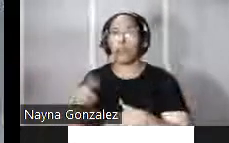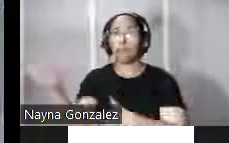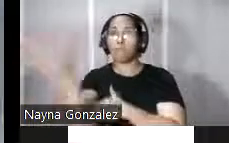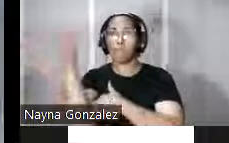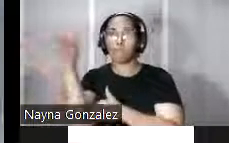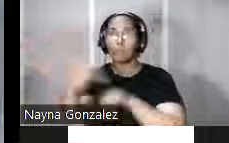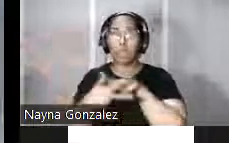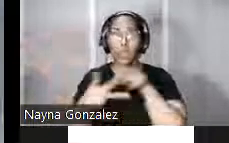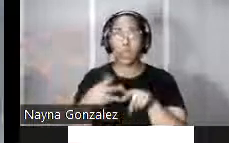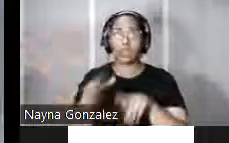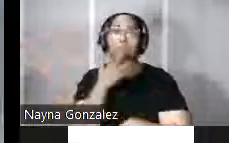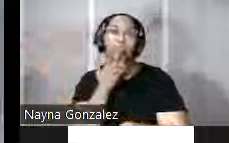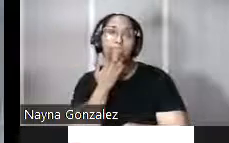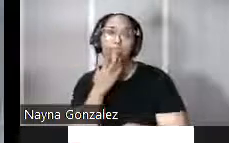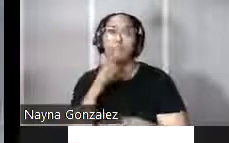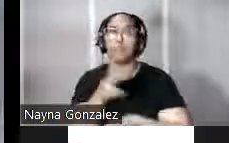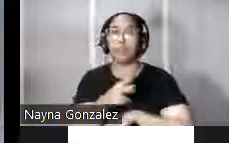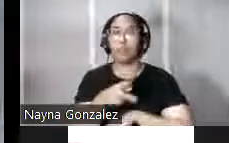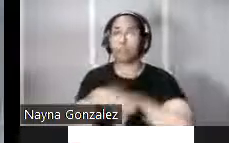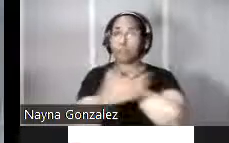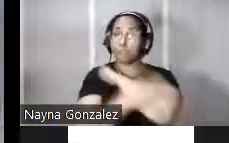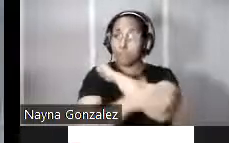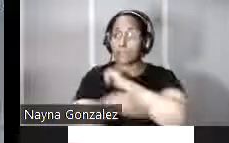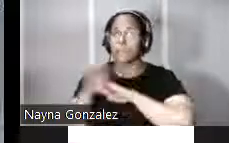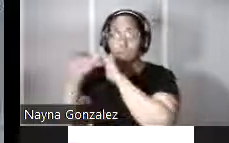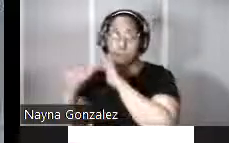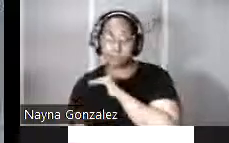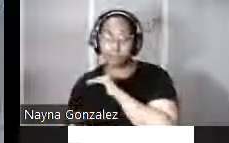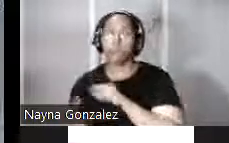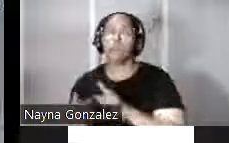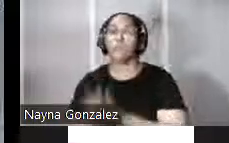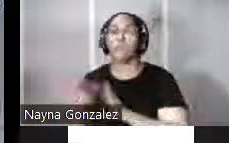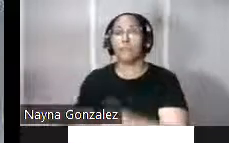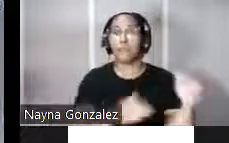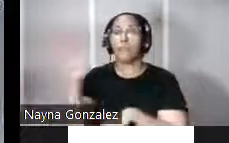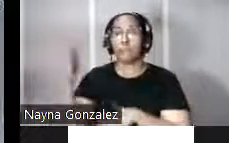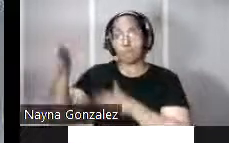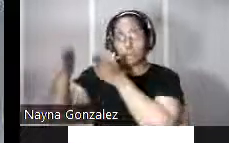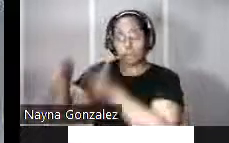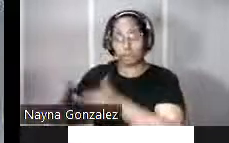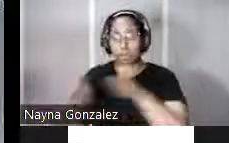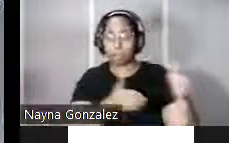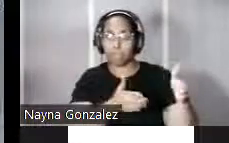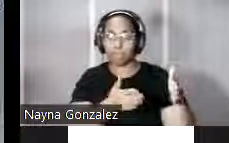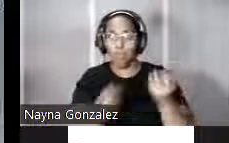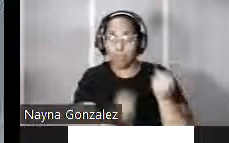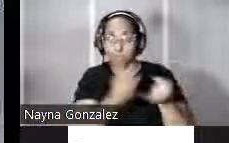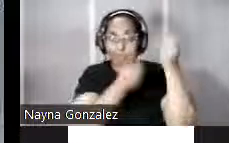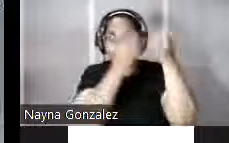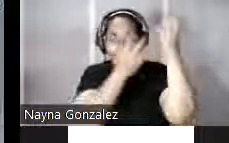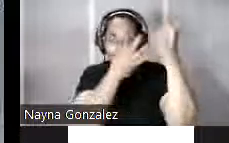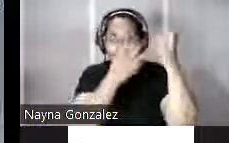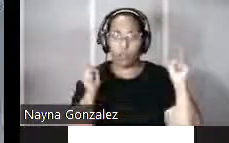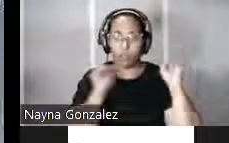países bajos si se fijan en el margen derecho podemos observar la ciudad ha sido incendiada porque